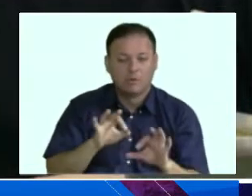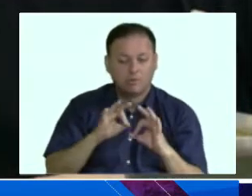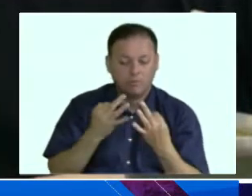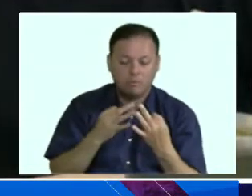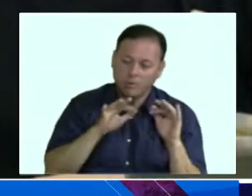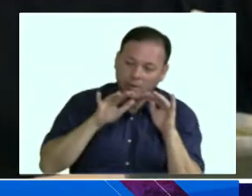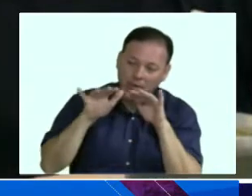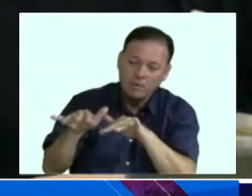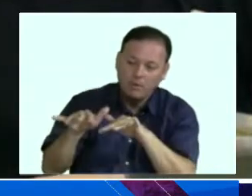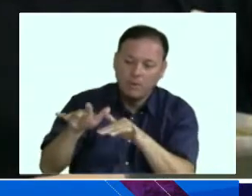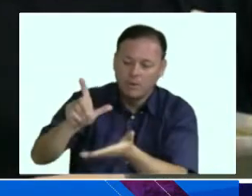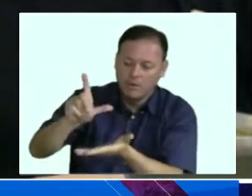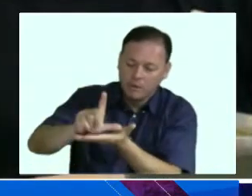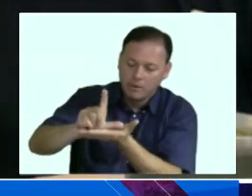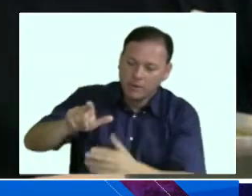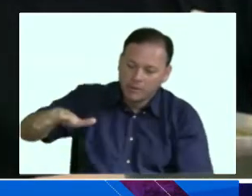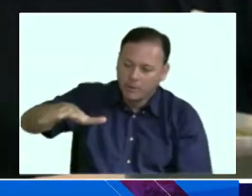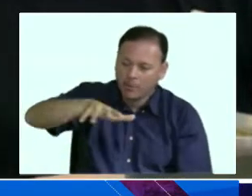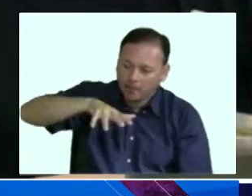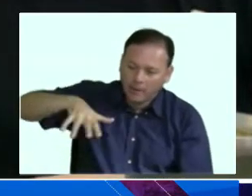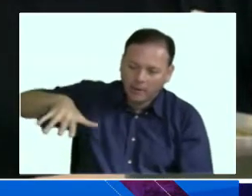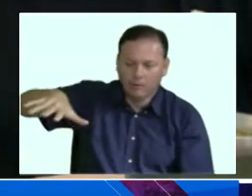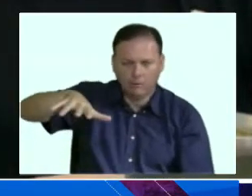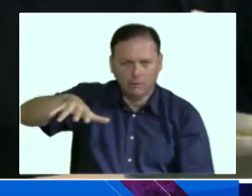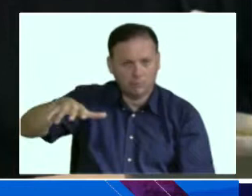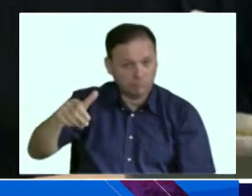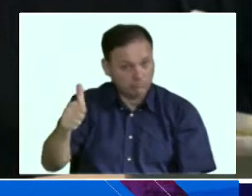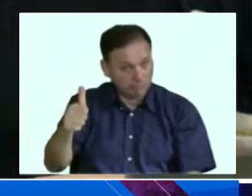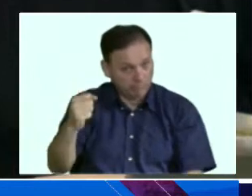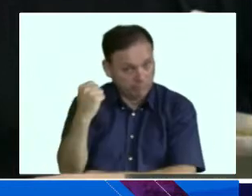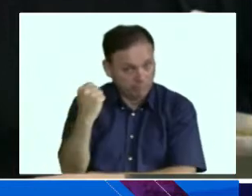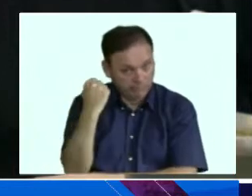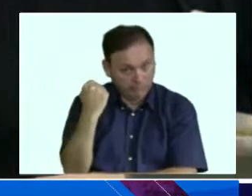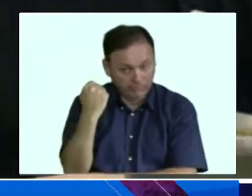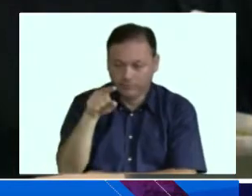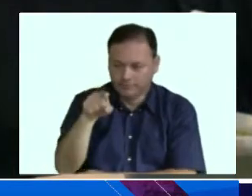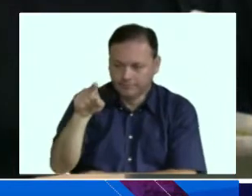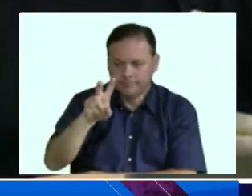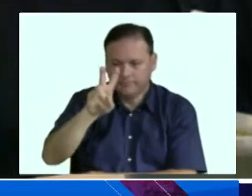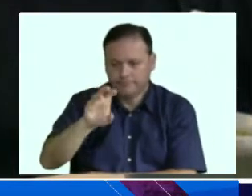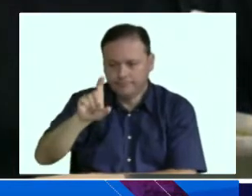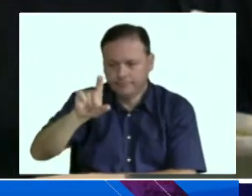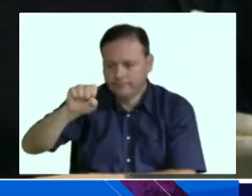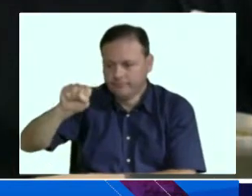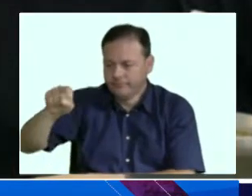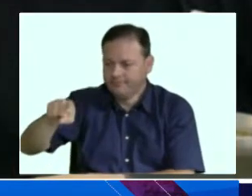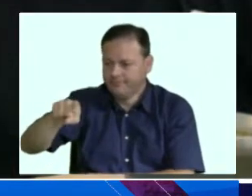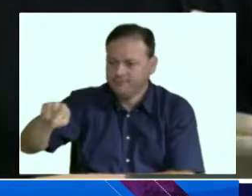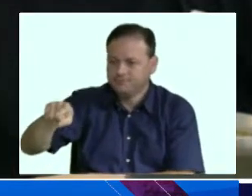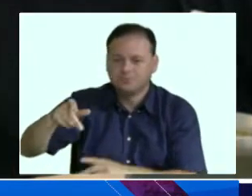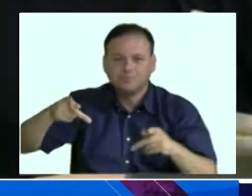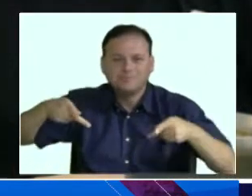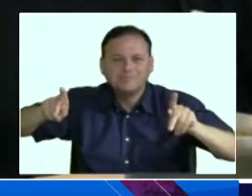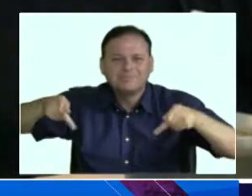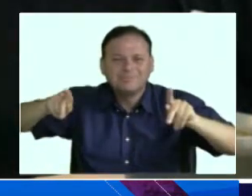un lugar también muy valorado por los ciudadanos de Villalisa, que es el parque, ¿no?